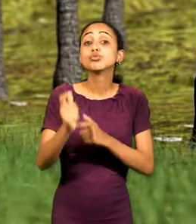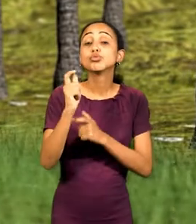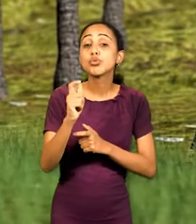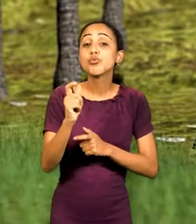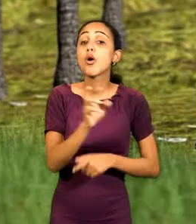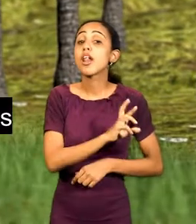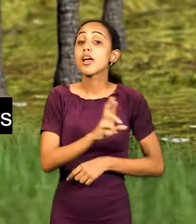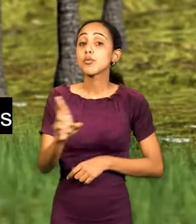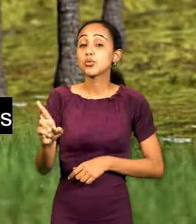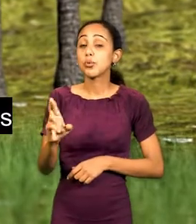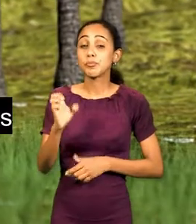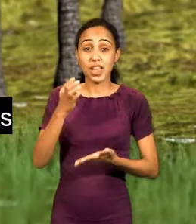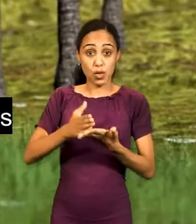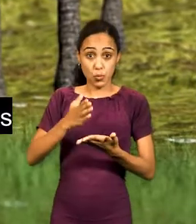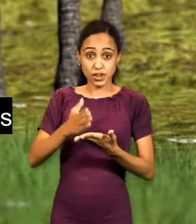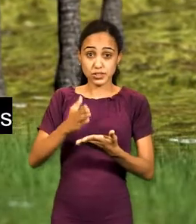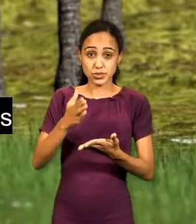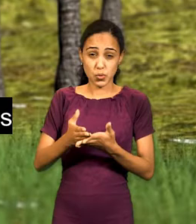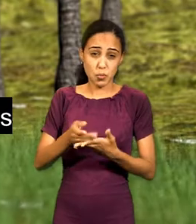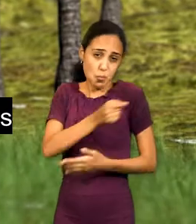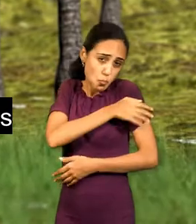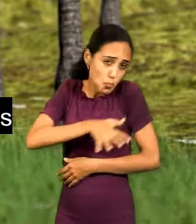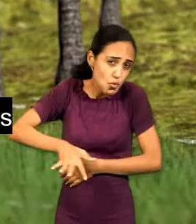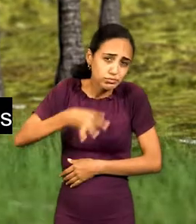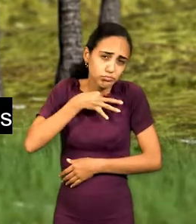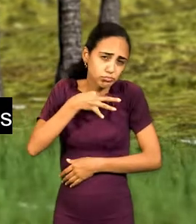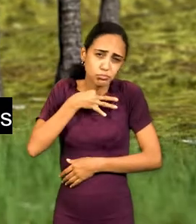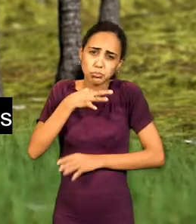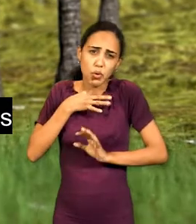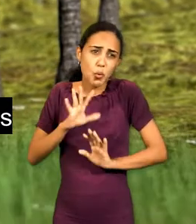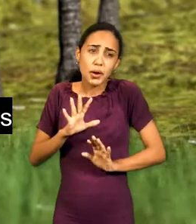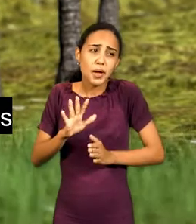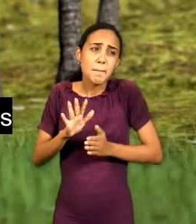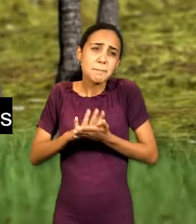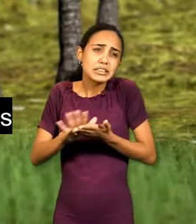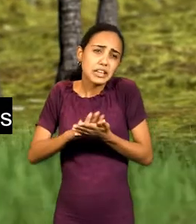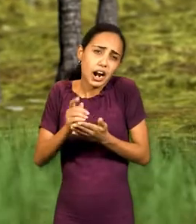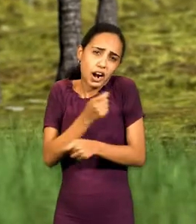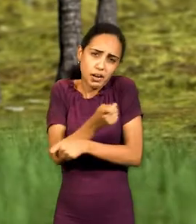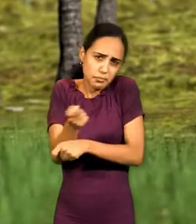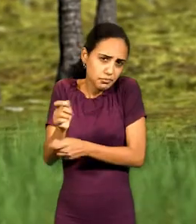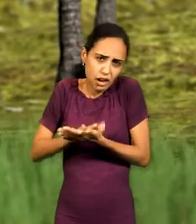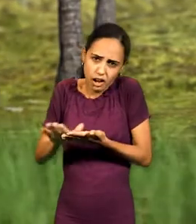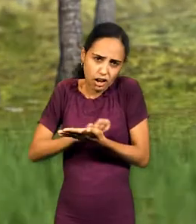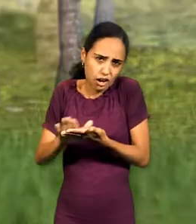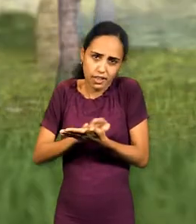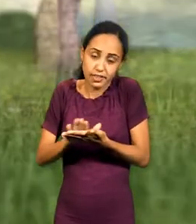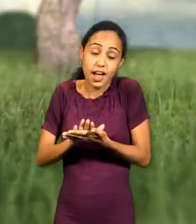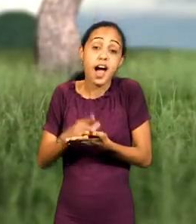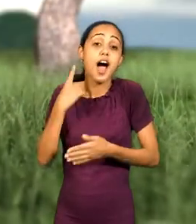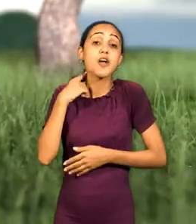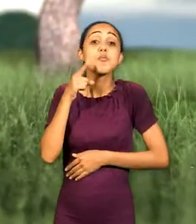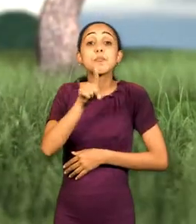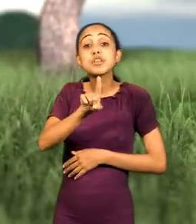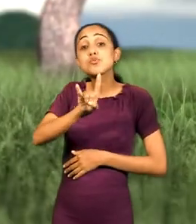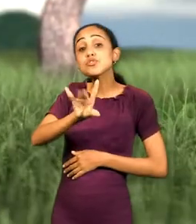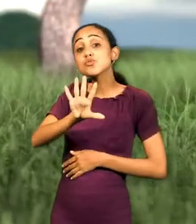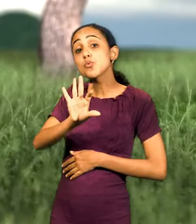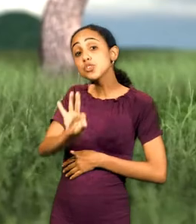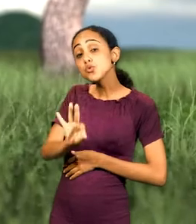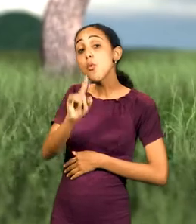triunfo de la revolución, la educación en los sectores más pobres de la sociedad era casi nula. En 1958,